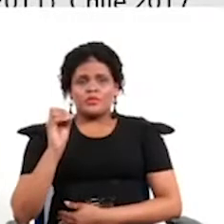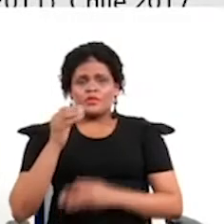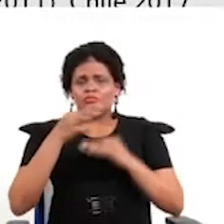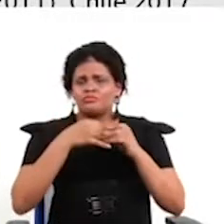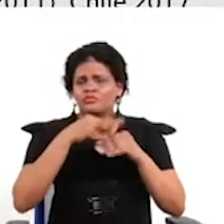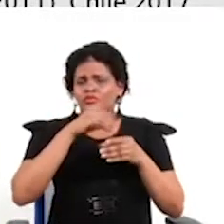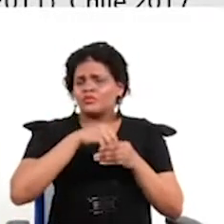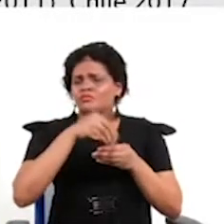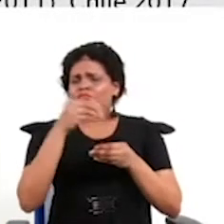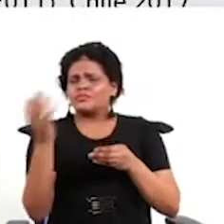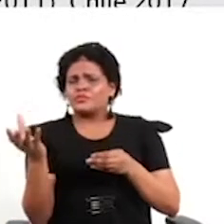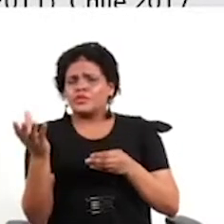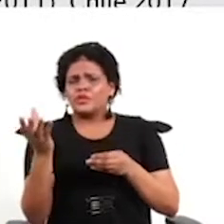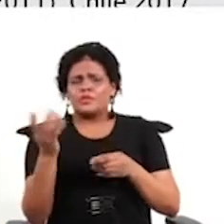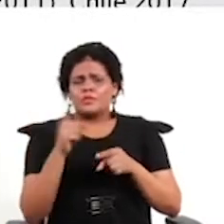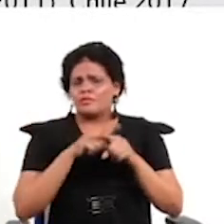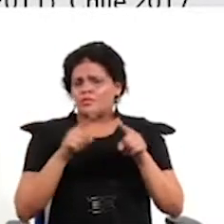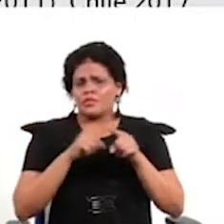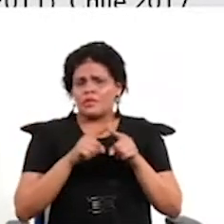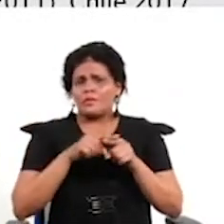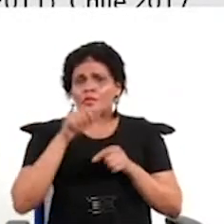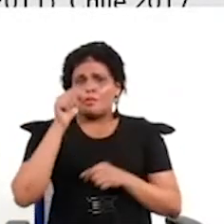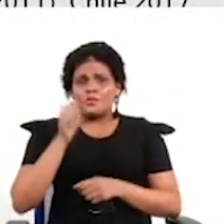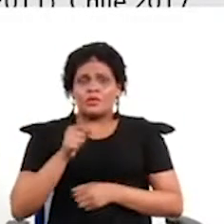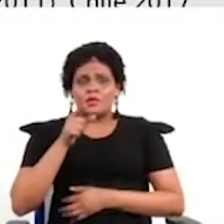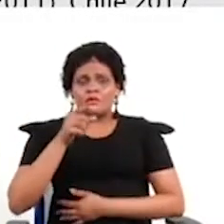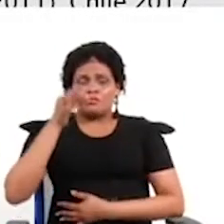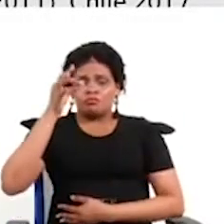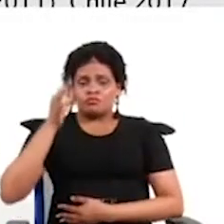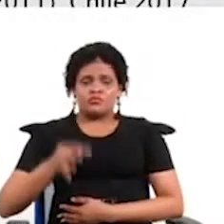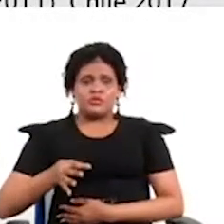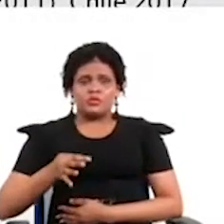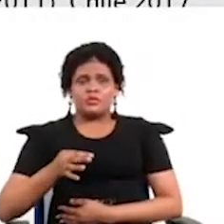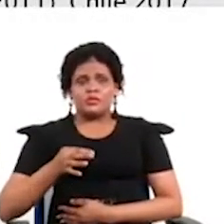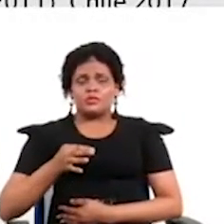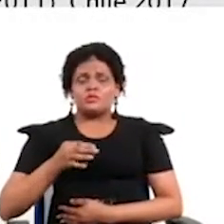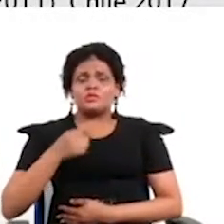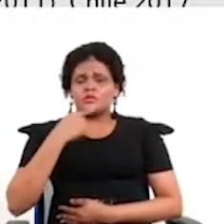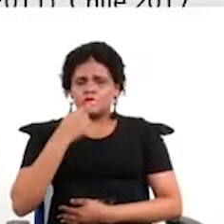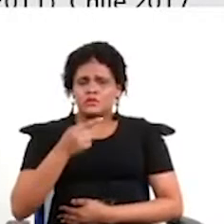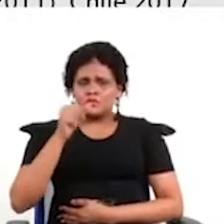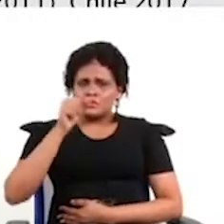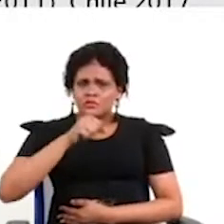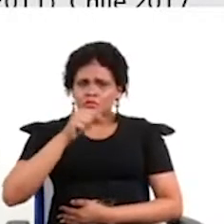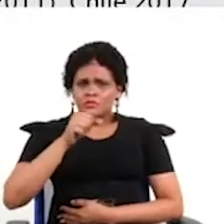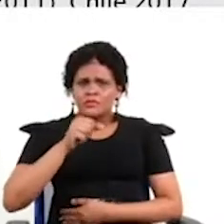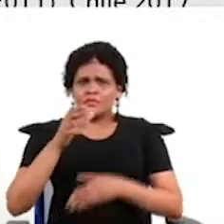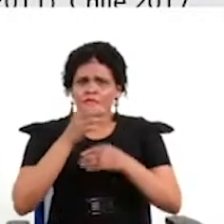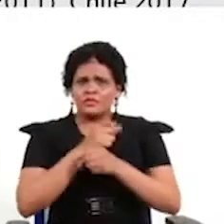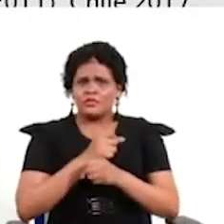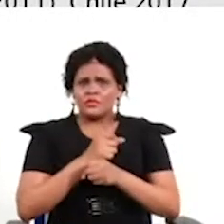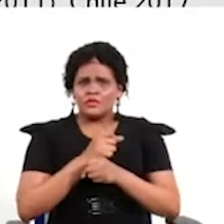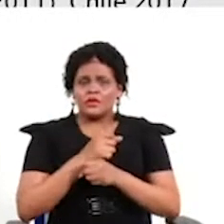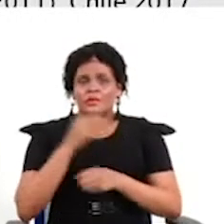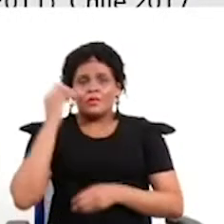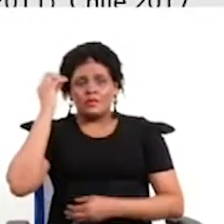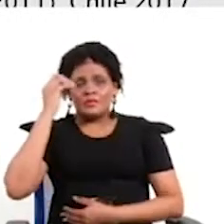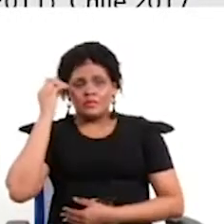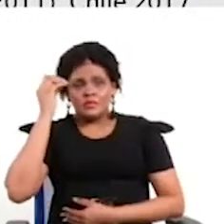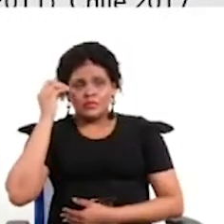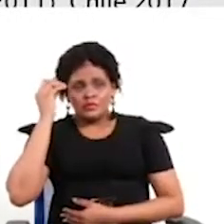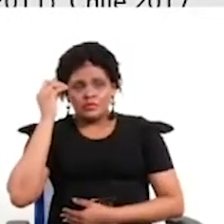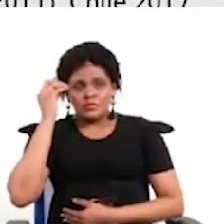haber una aprobación obligatoria, porque de vuelta deberían crearse criterios de procedimientos y criterios de